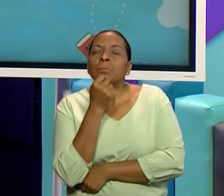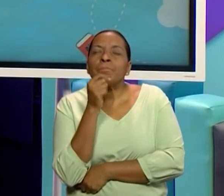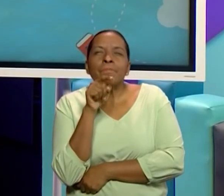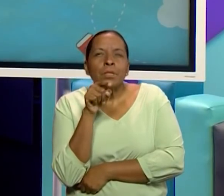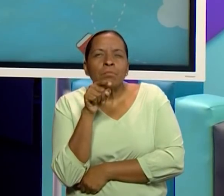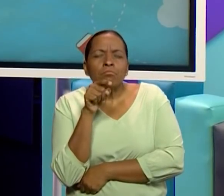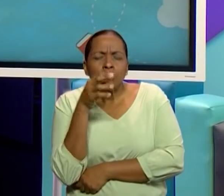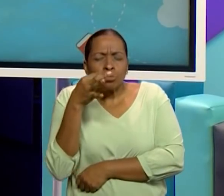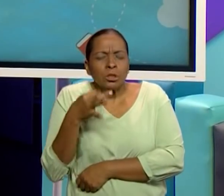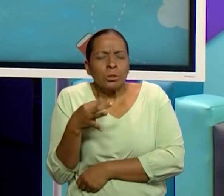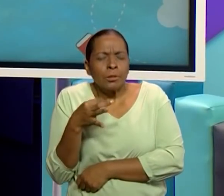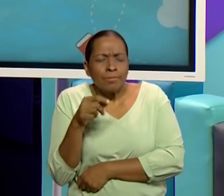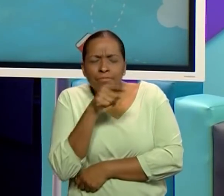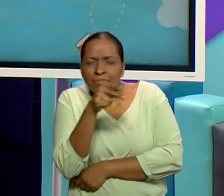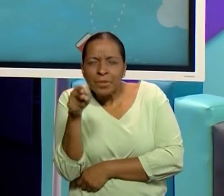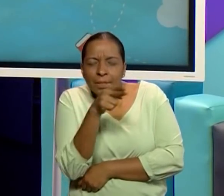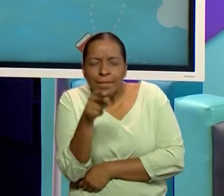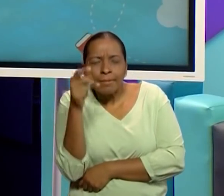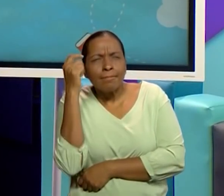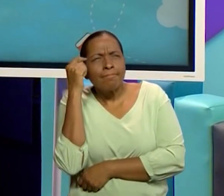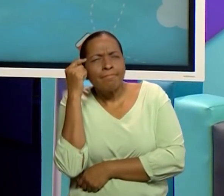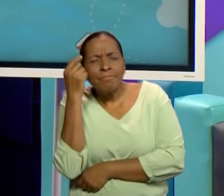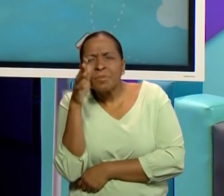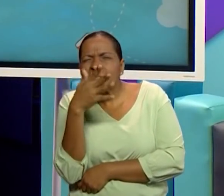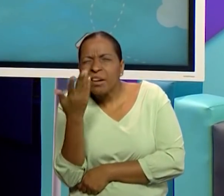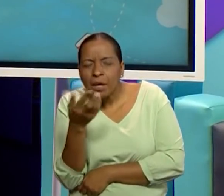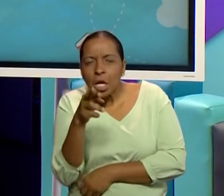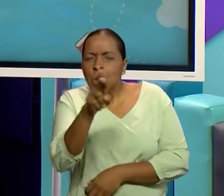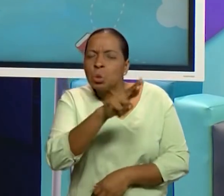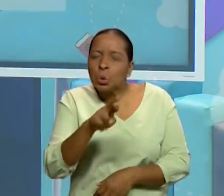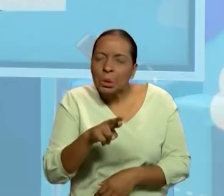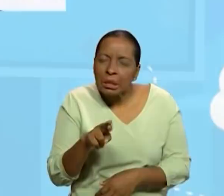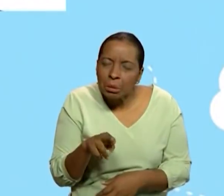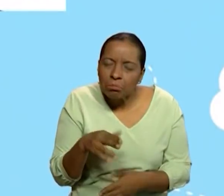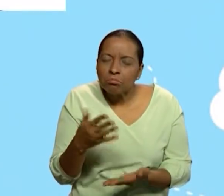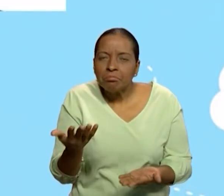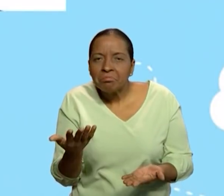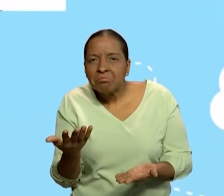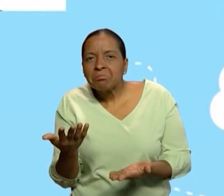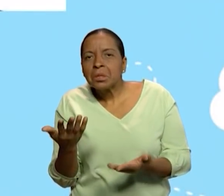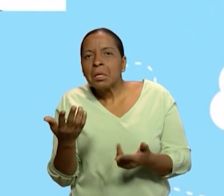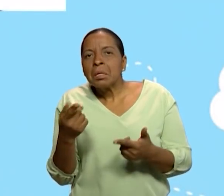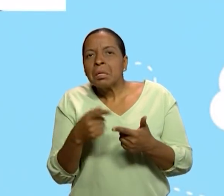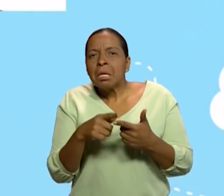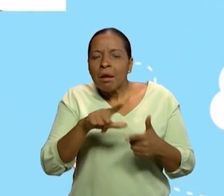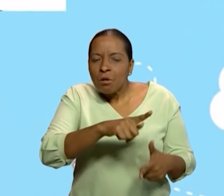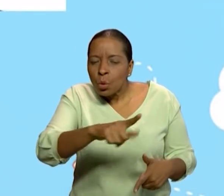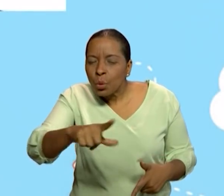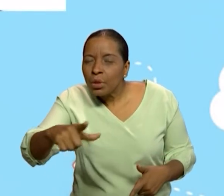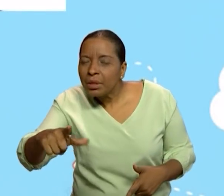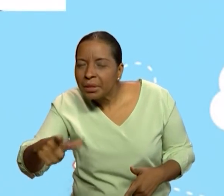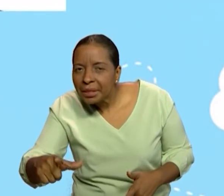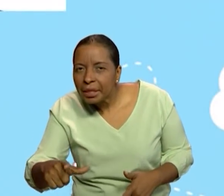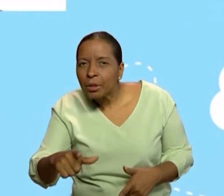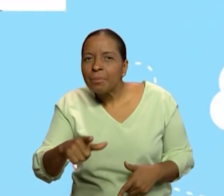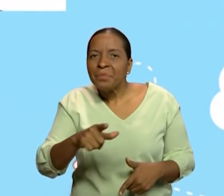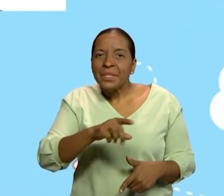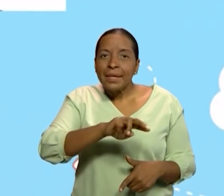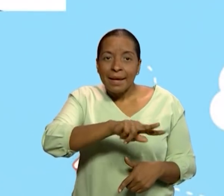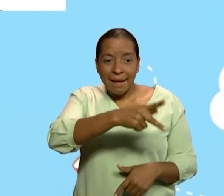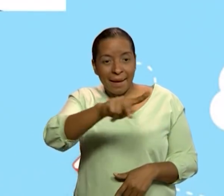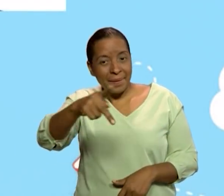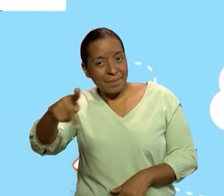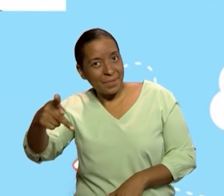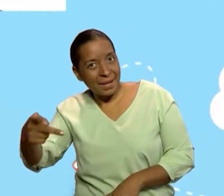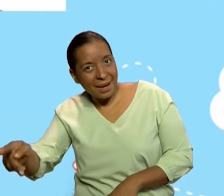Seguramente has pensado que encontramos agua en los ríos, en las quebradas, en las playas,